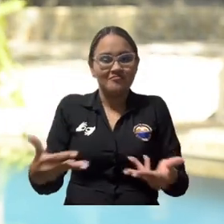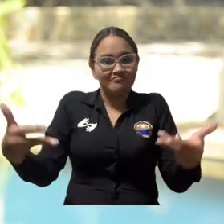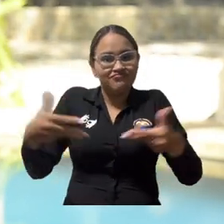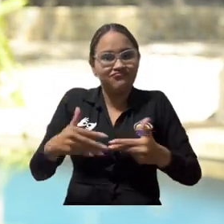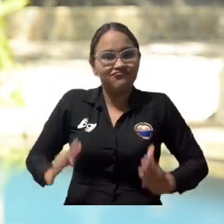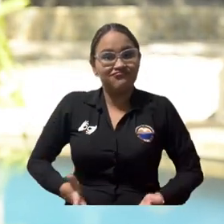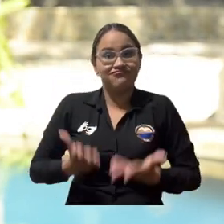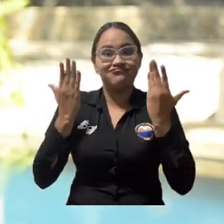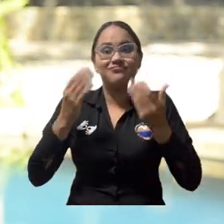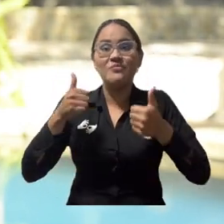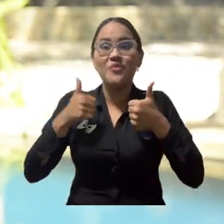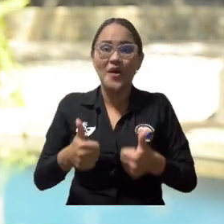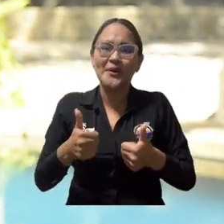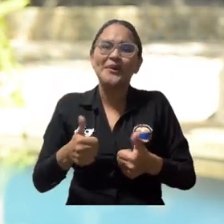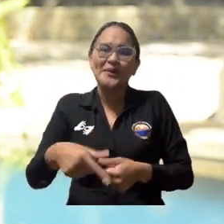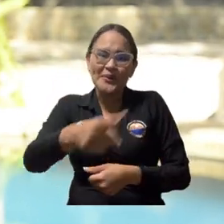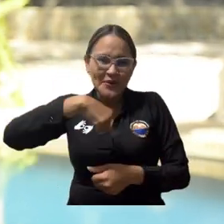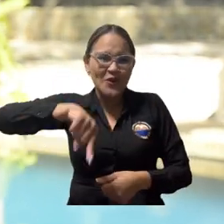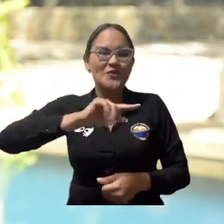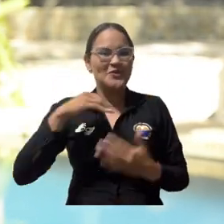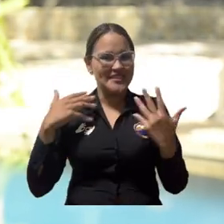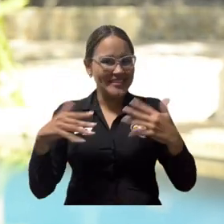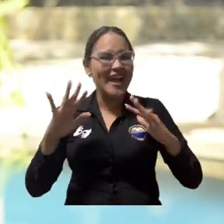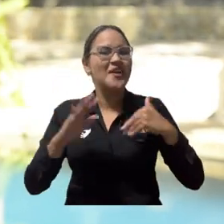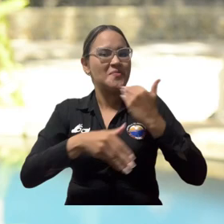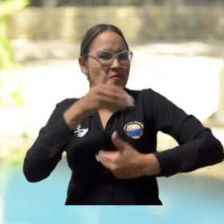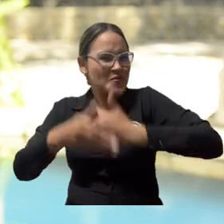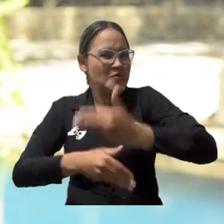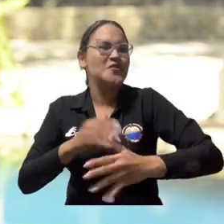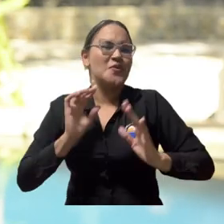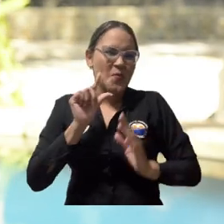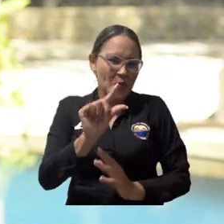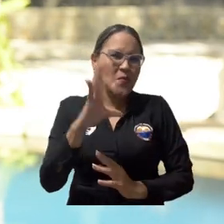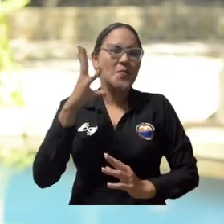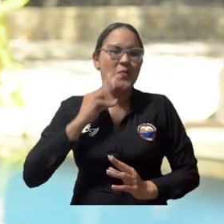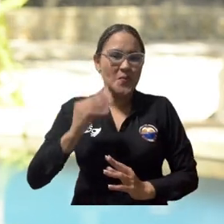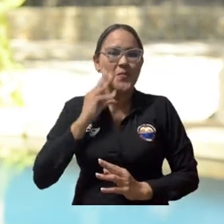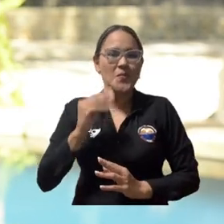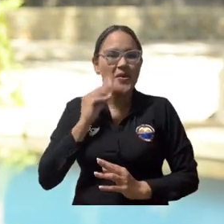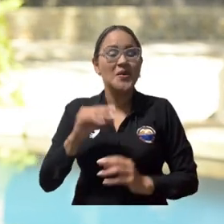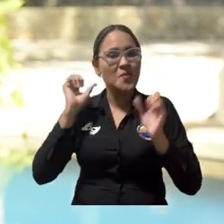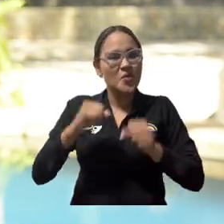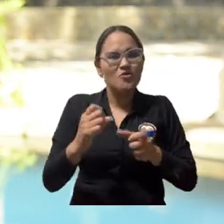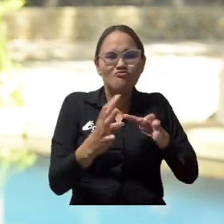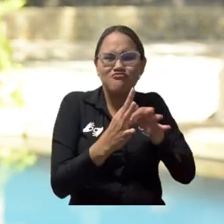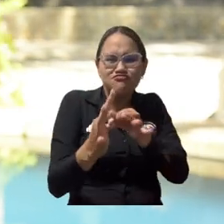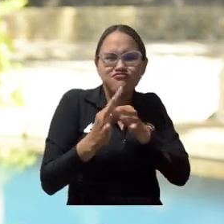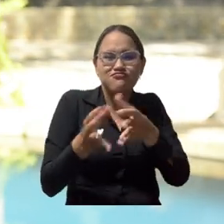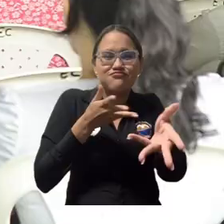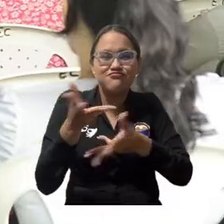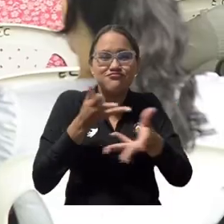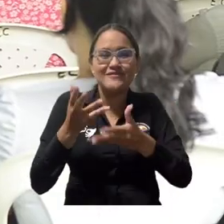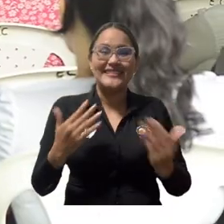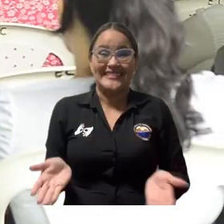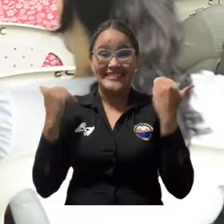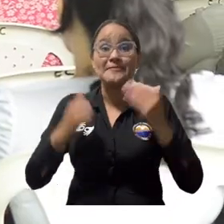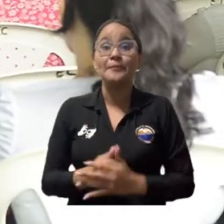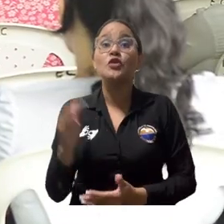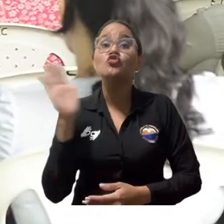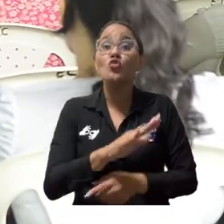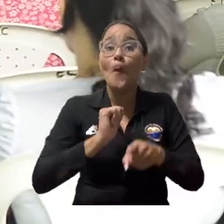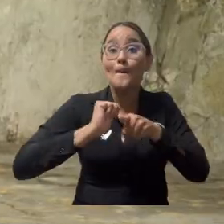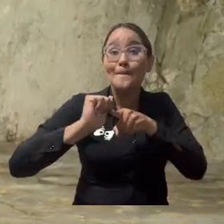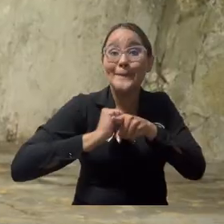proceso donde nosotros tenemos de pronto un poquito de experiencia y podemos hacer un trabajo articulado. La práctica